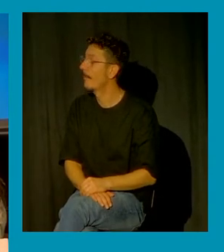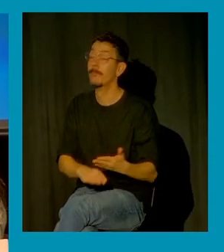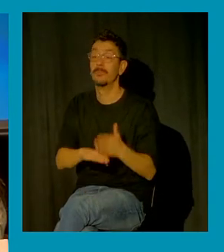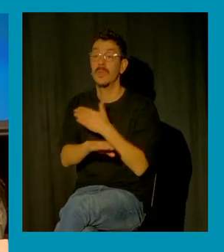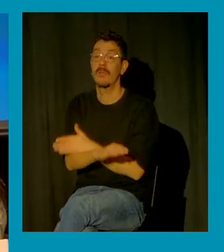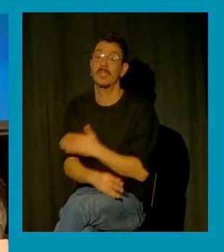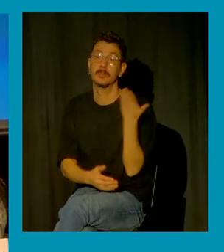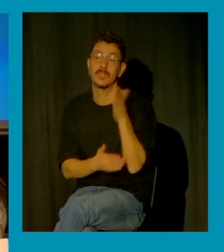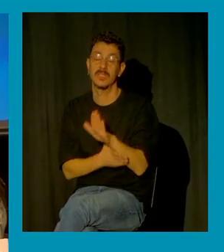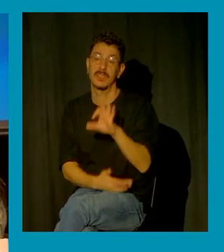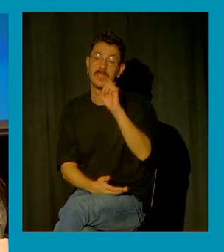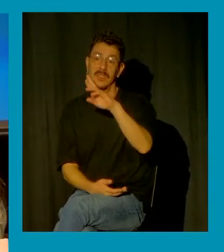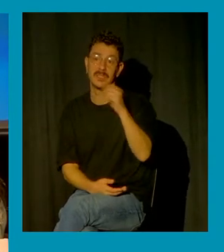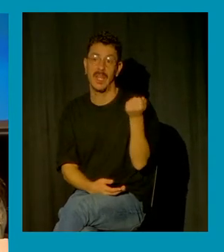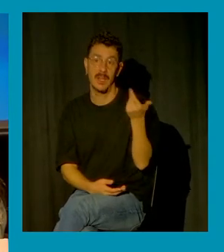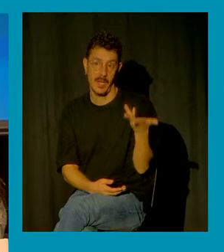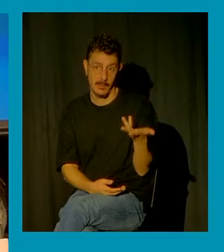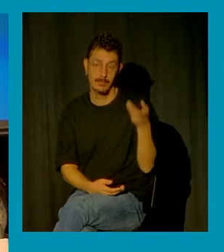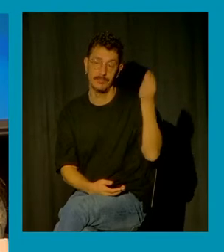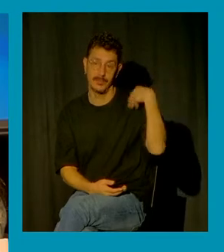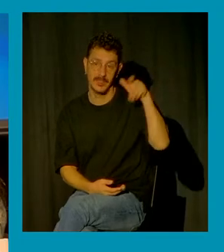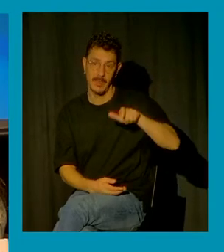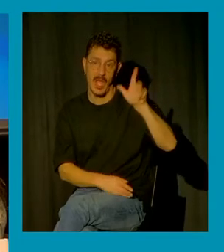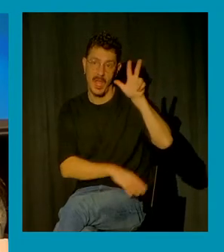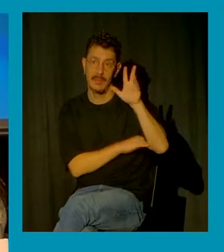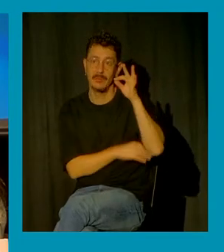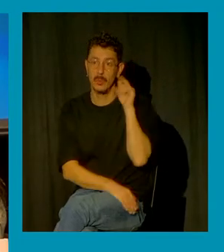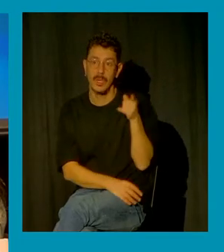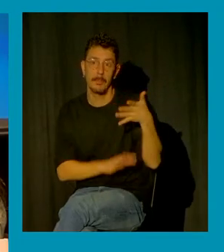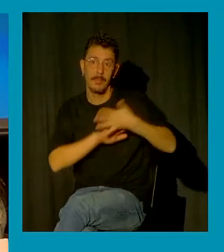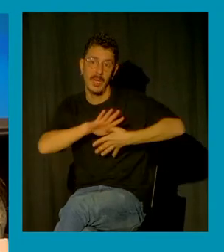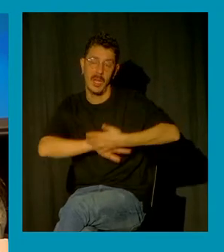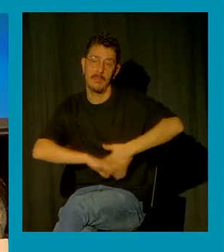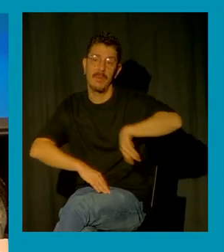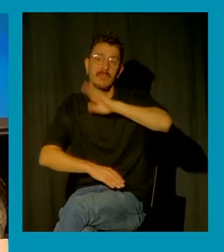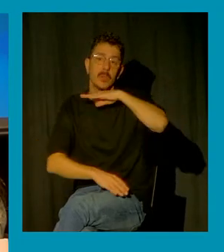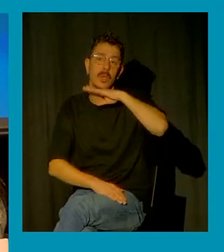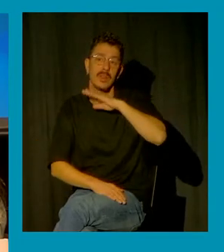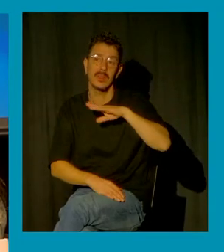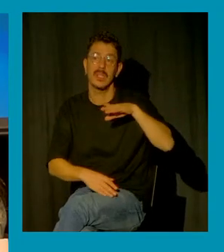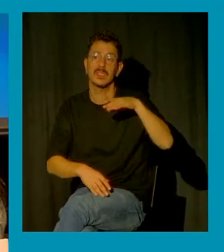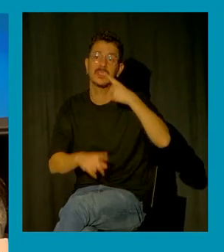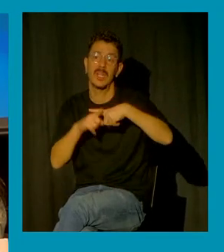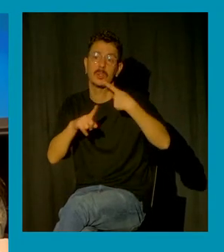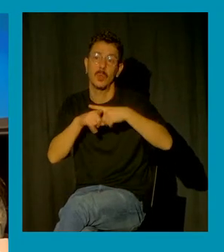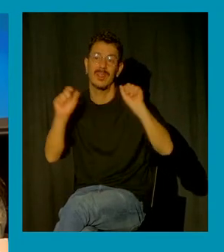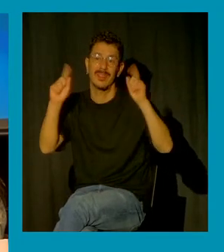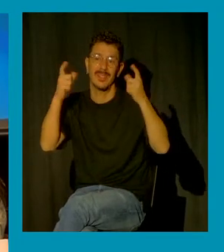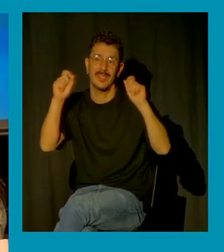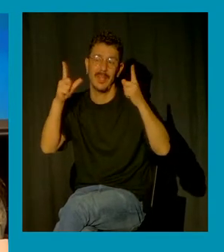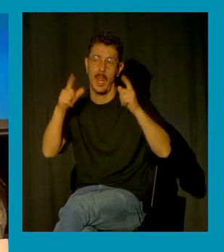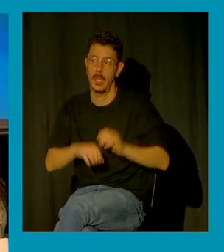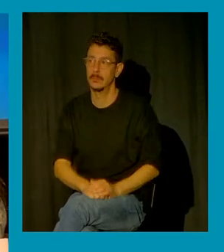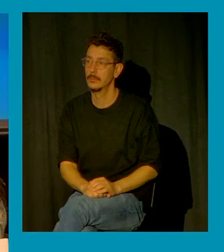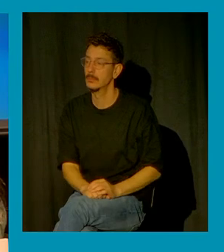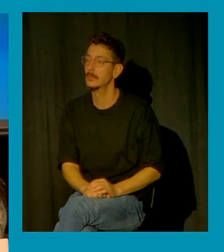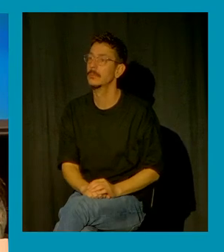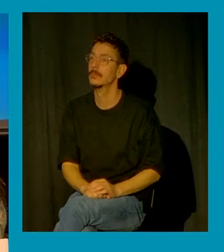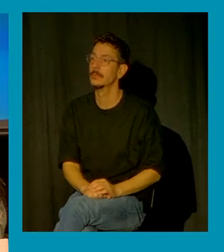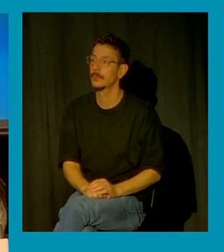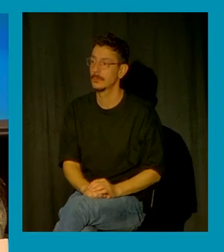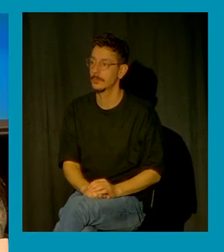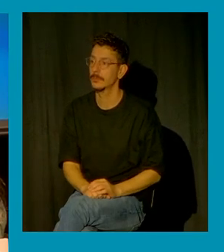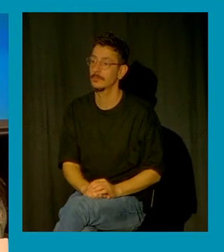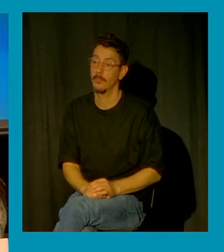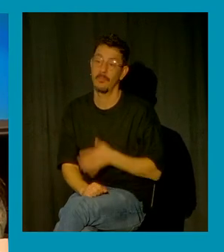que nos presentará hablará de violencias sexuales digitales como esta abans de dir viejas nuevas